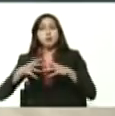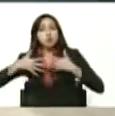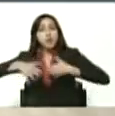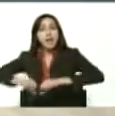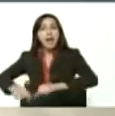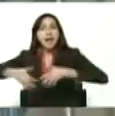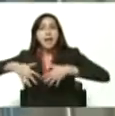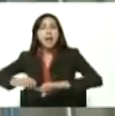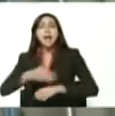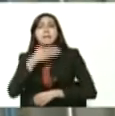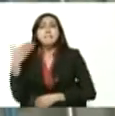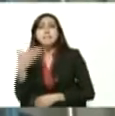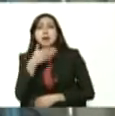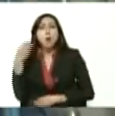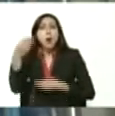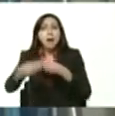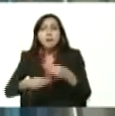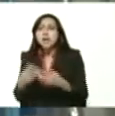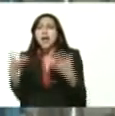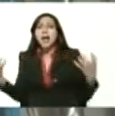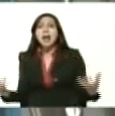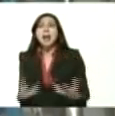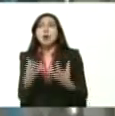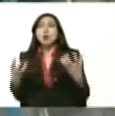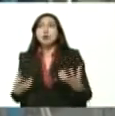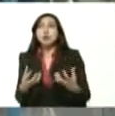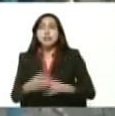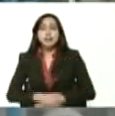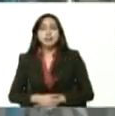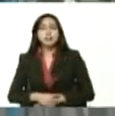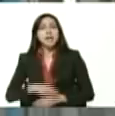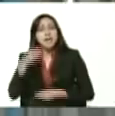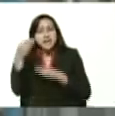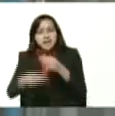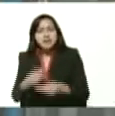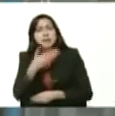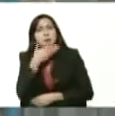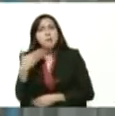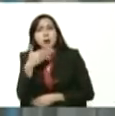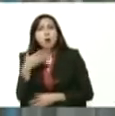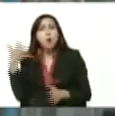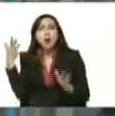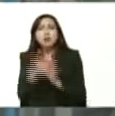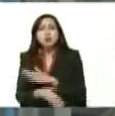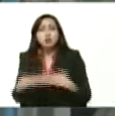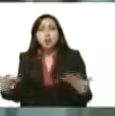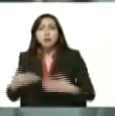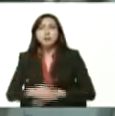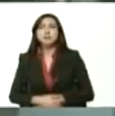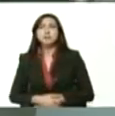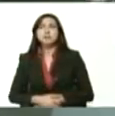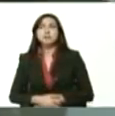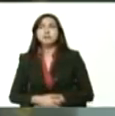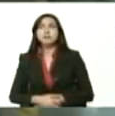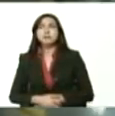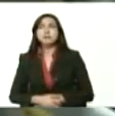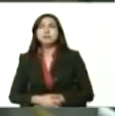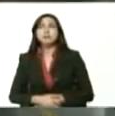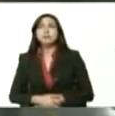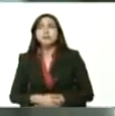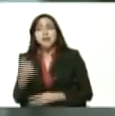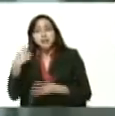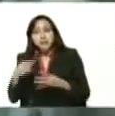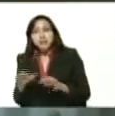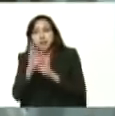mejoramos el área de cocina hicimos mejoras también en el desgerminador y en el